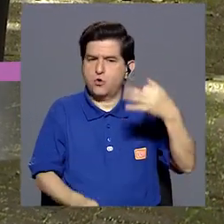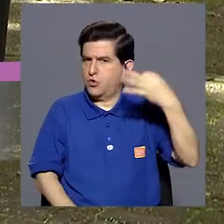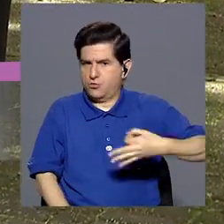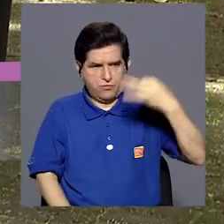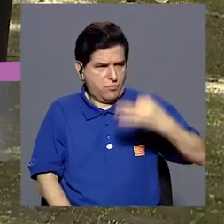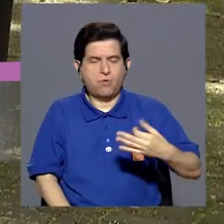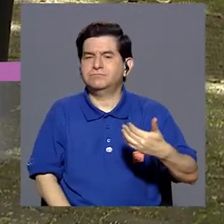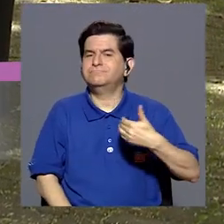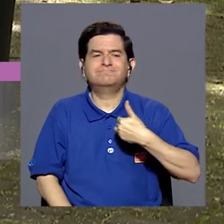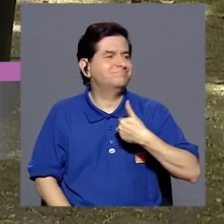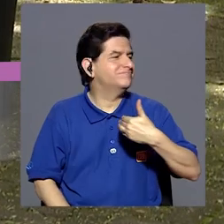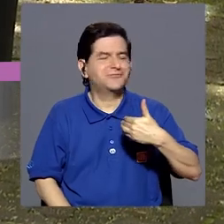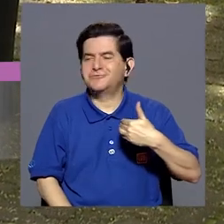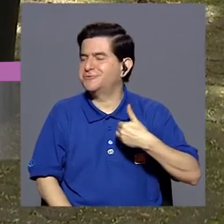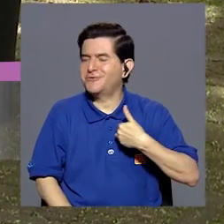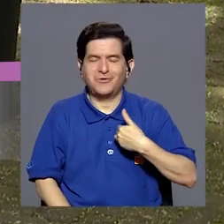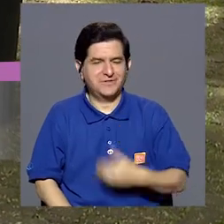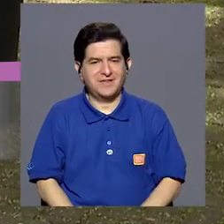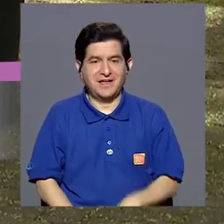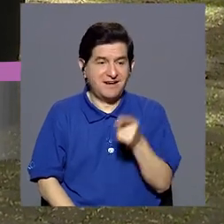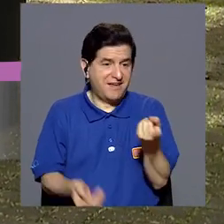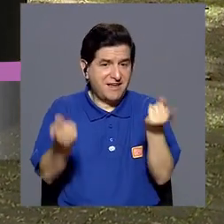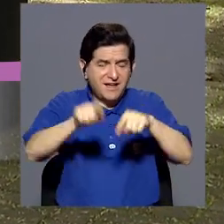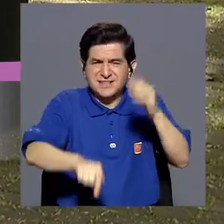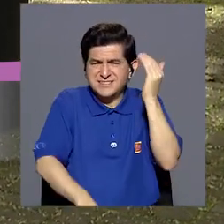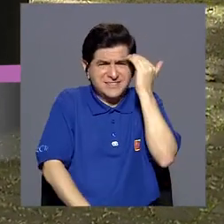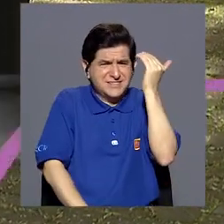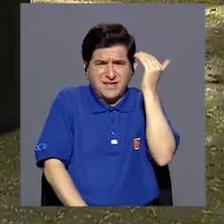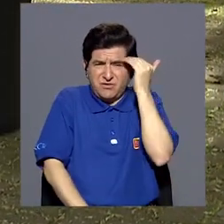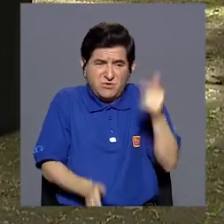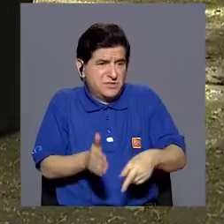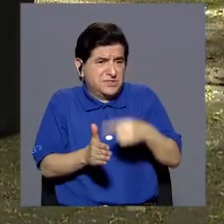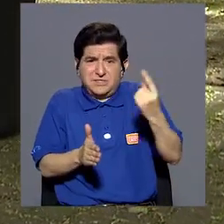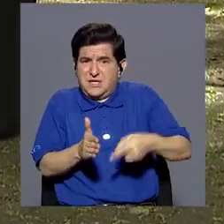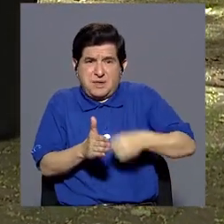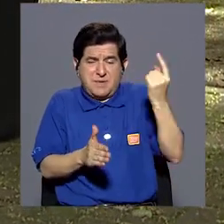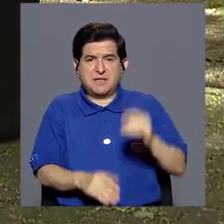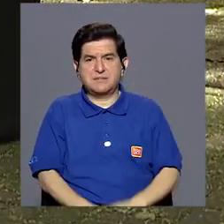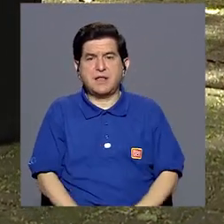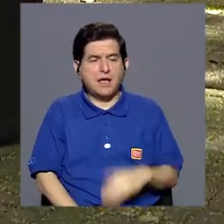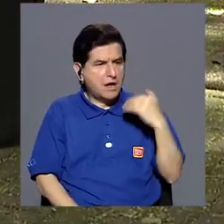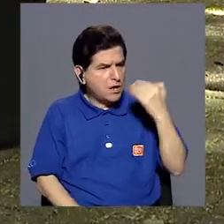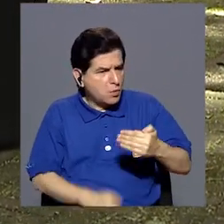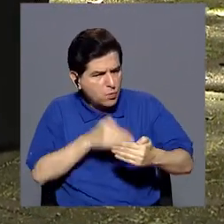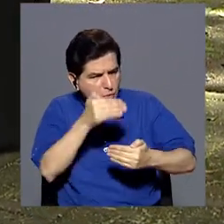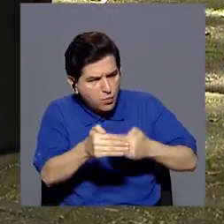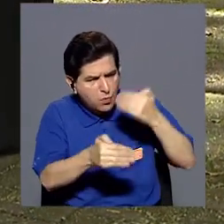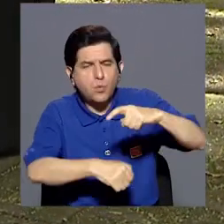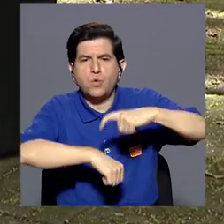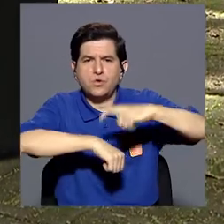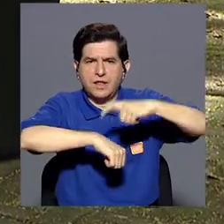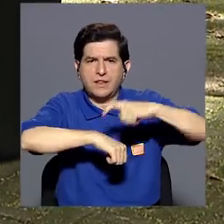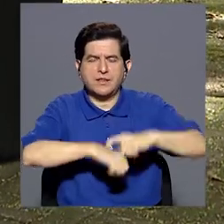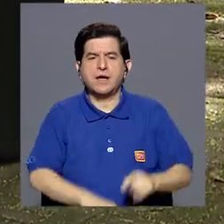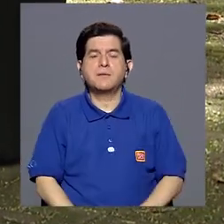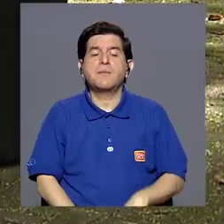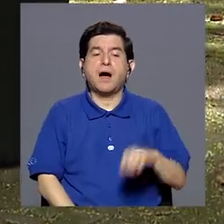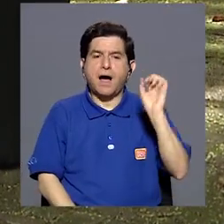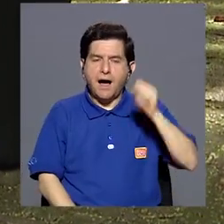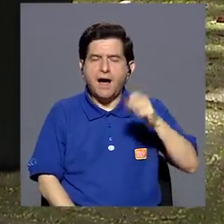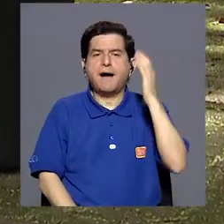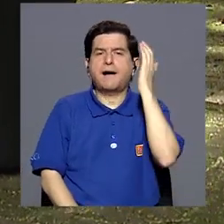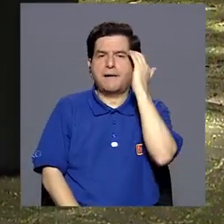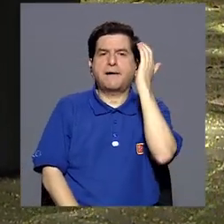informal que no tiene, digamos, este, conocimientos muchas veces y que conforme pasa el tiempo es que va